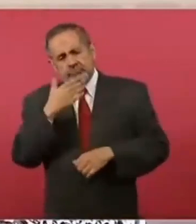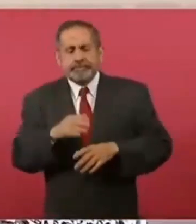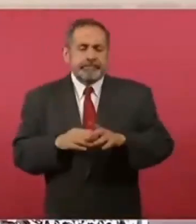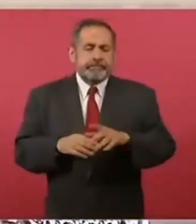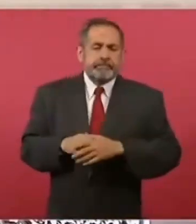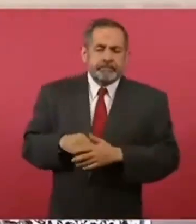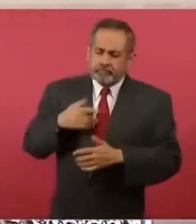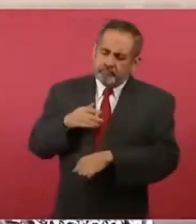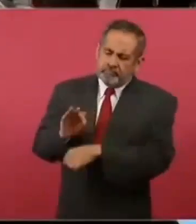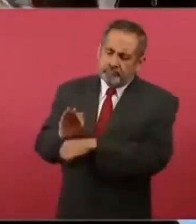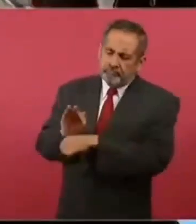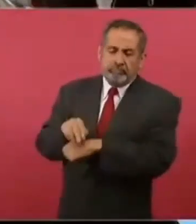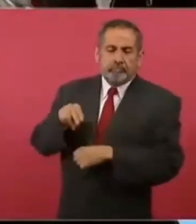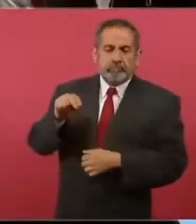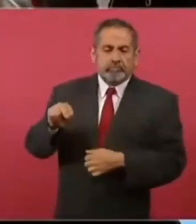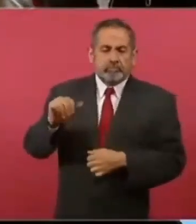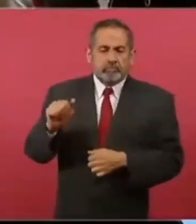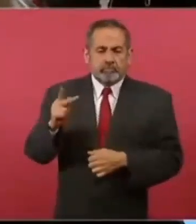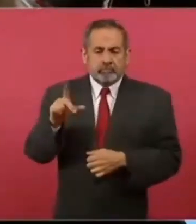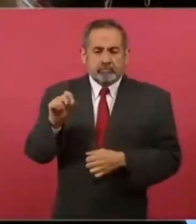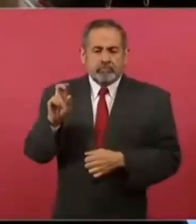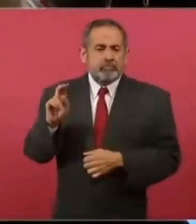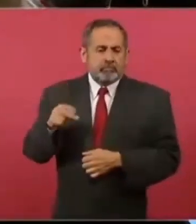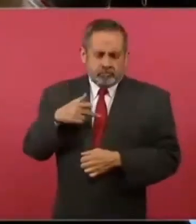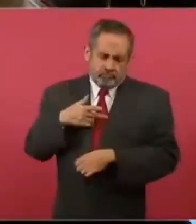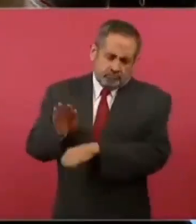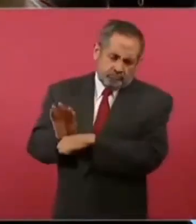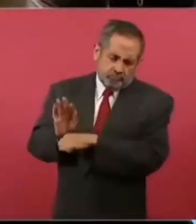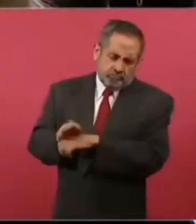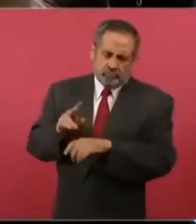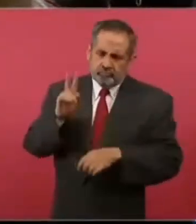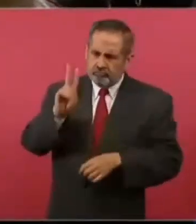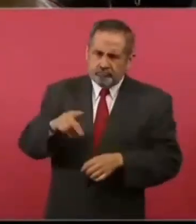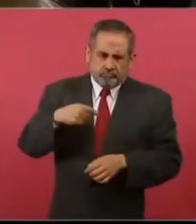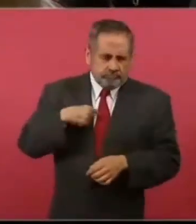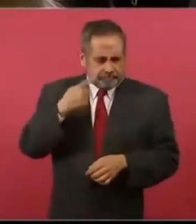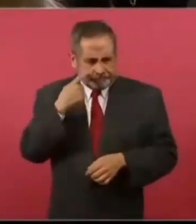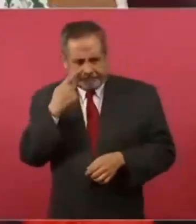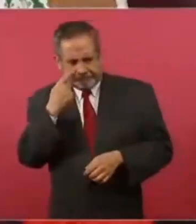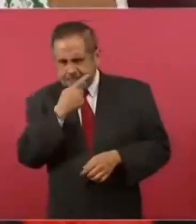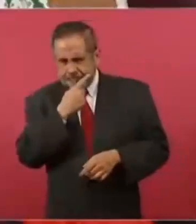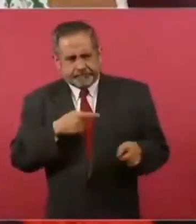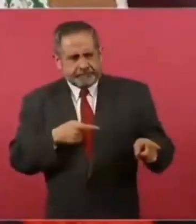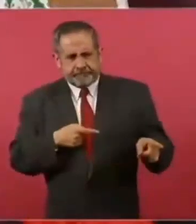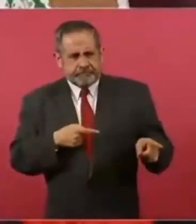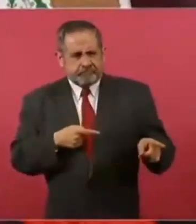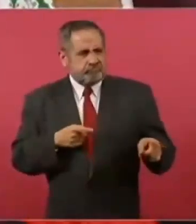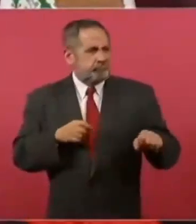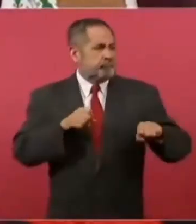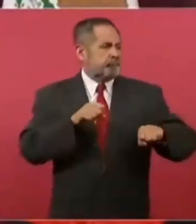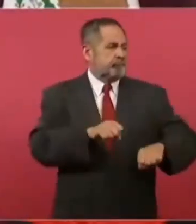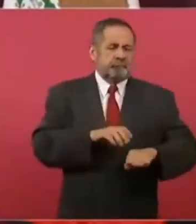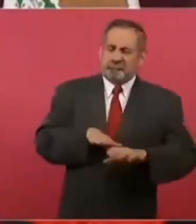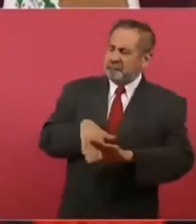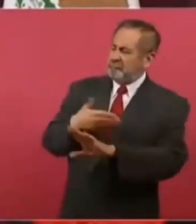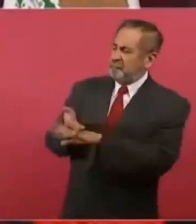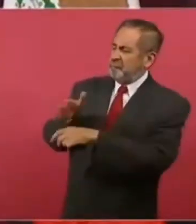A Napoleón. Porque me pareció, entre otras cosas, un acto de prepotencia.